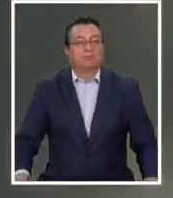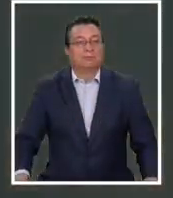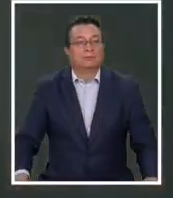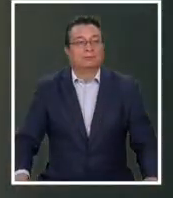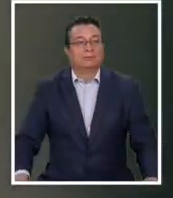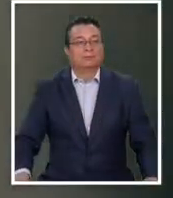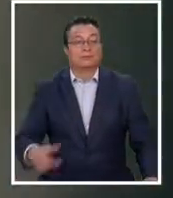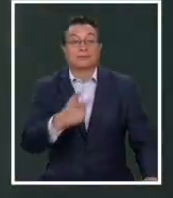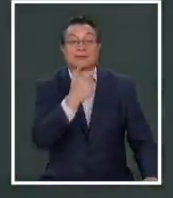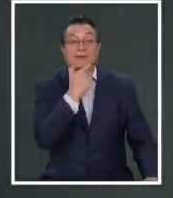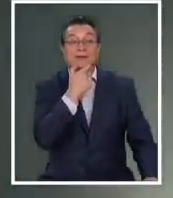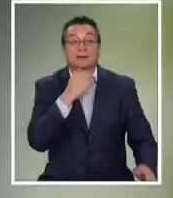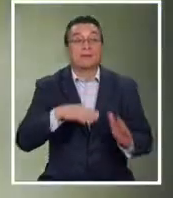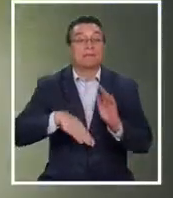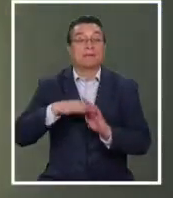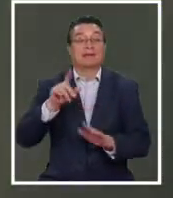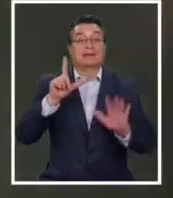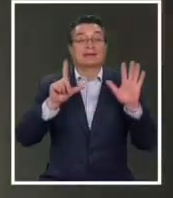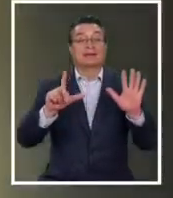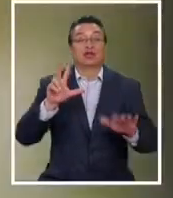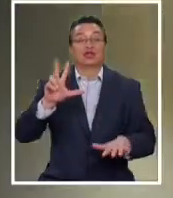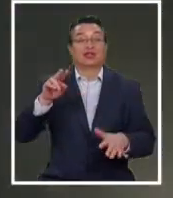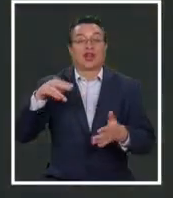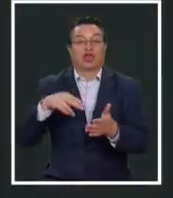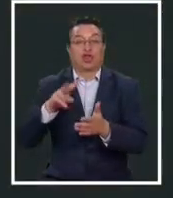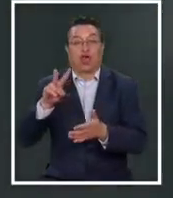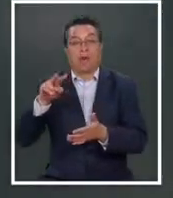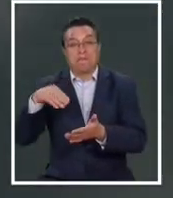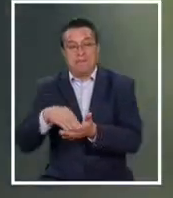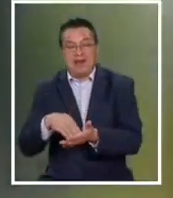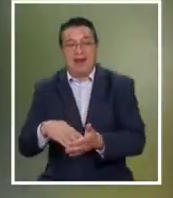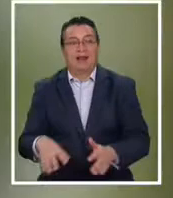En Reino Unido, más de 782 mil pesos.